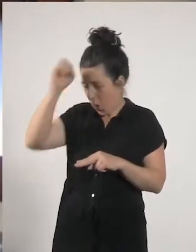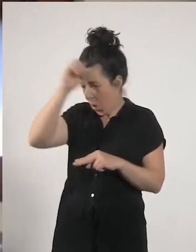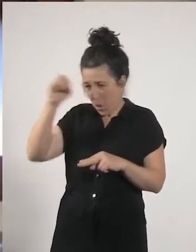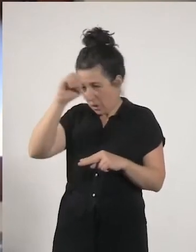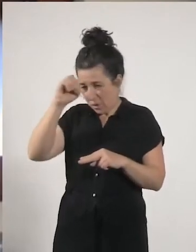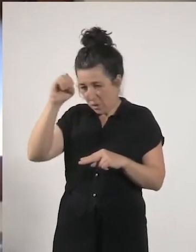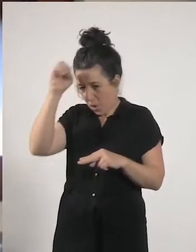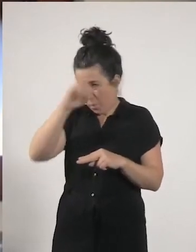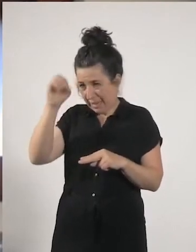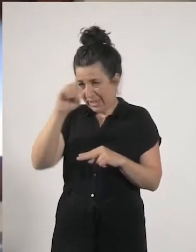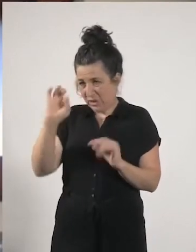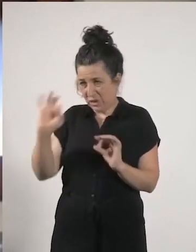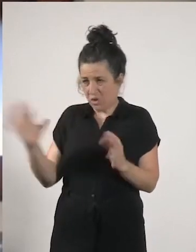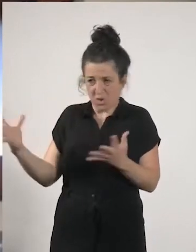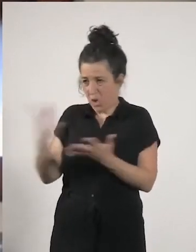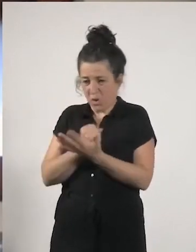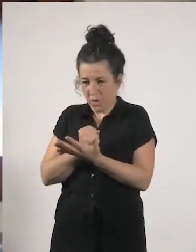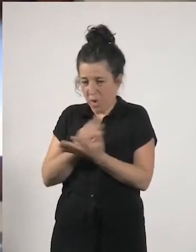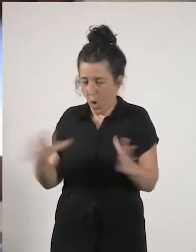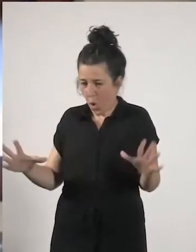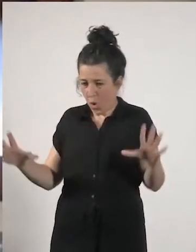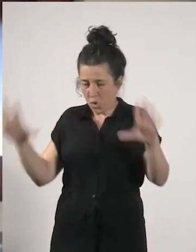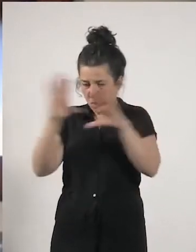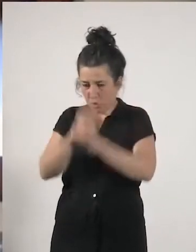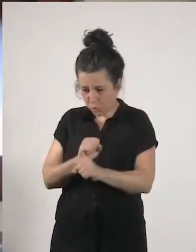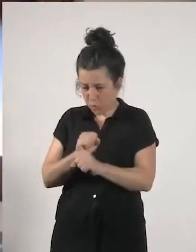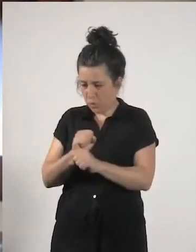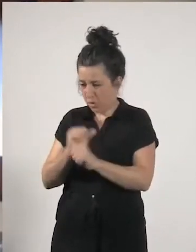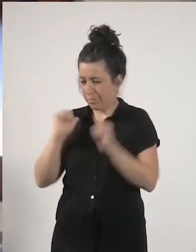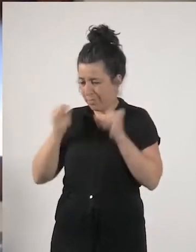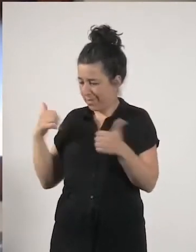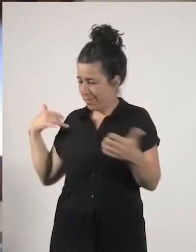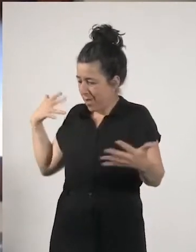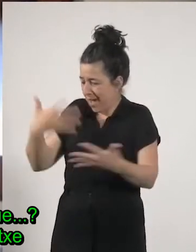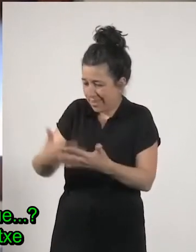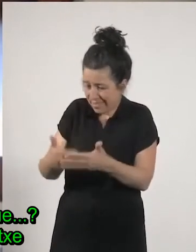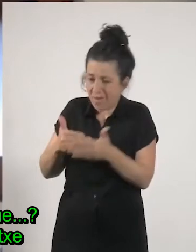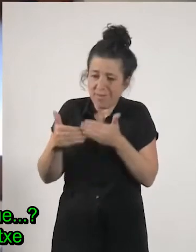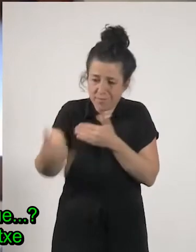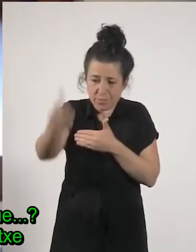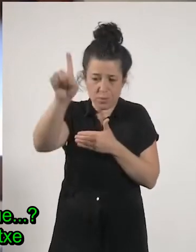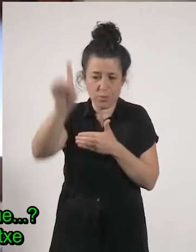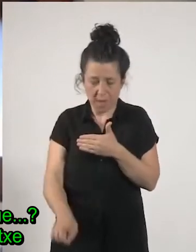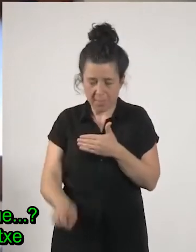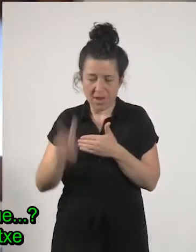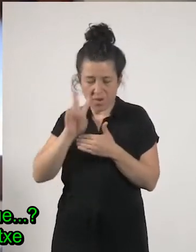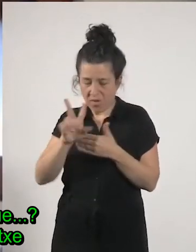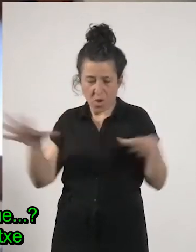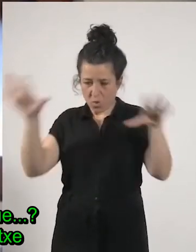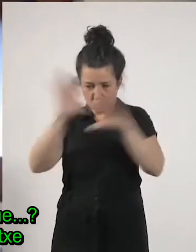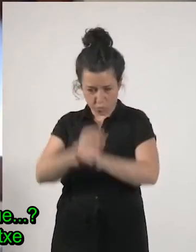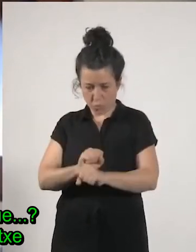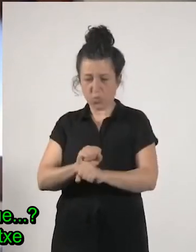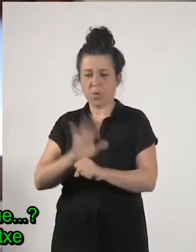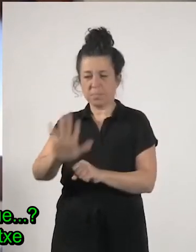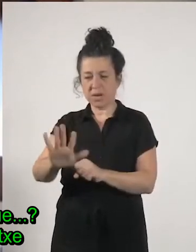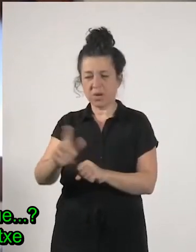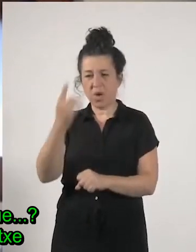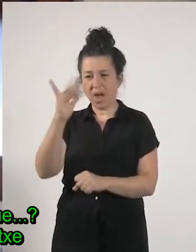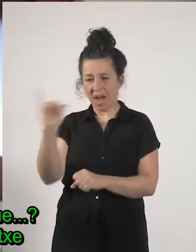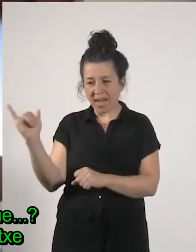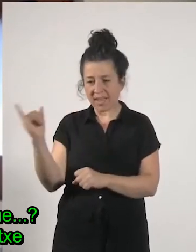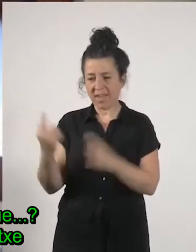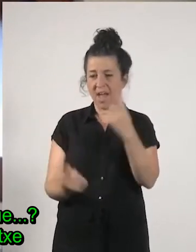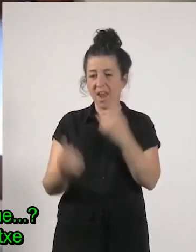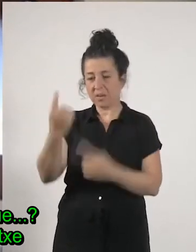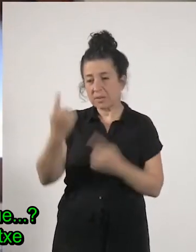todo desde el principio hasta ahora y el futuro pero que experiencias ha habido que si